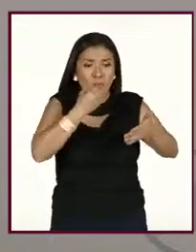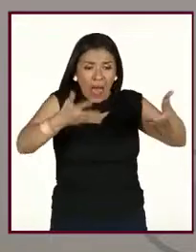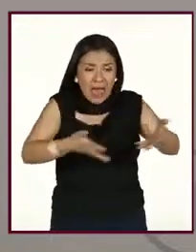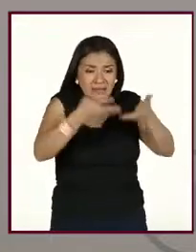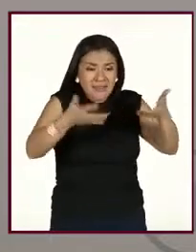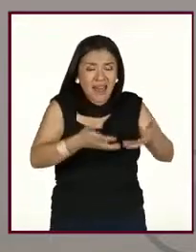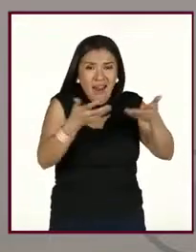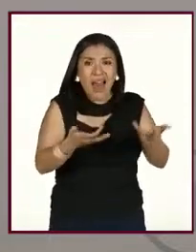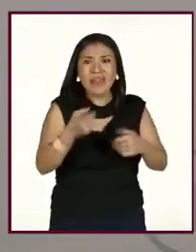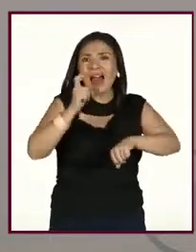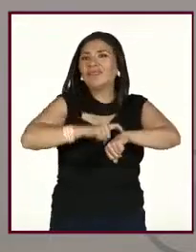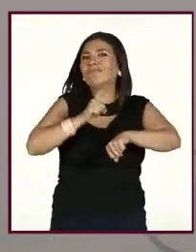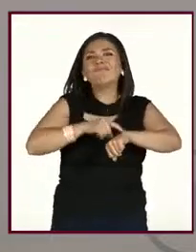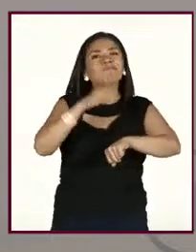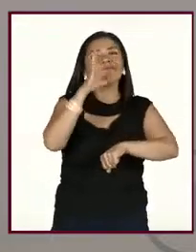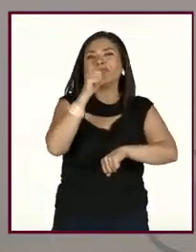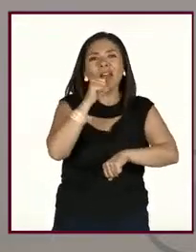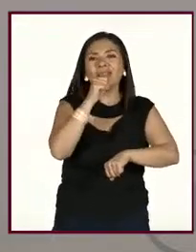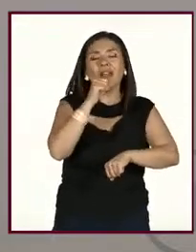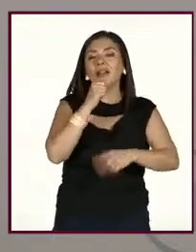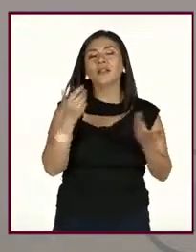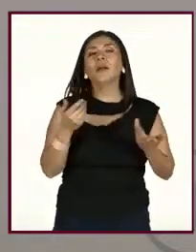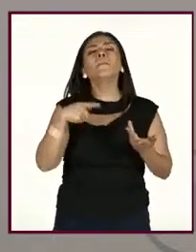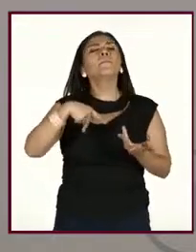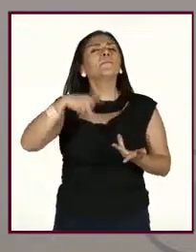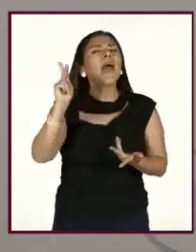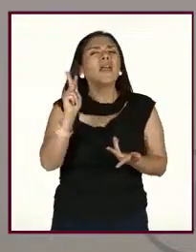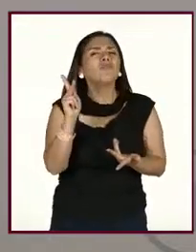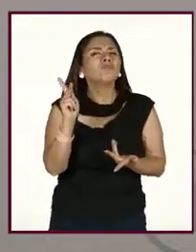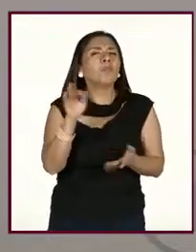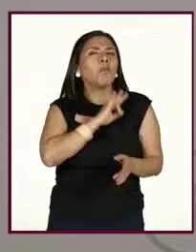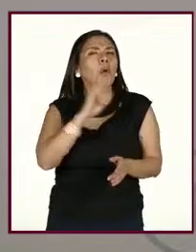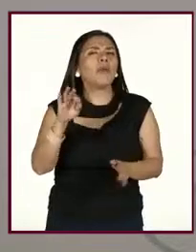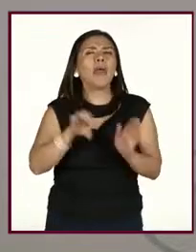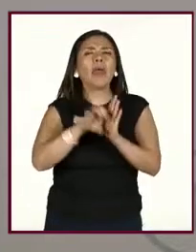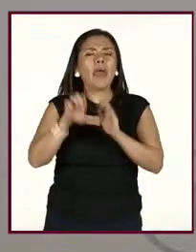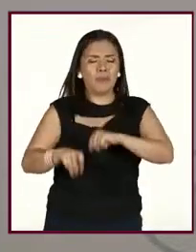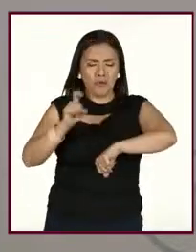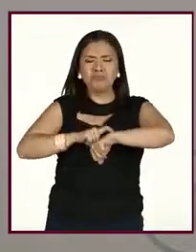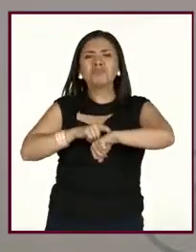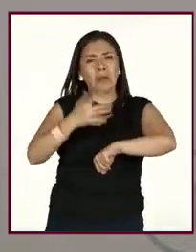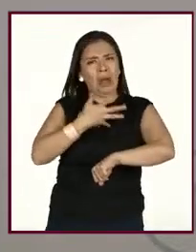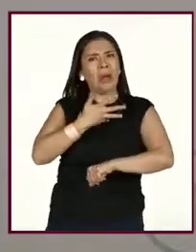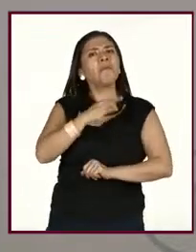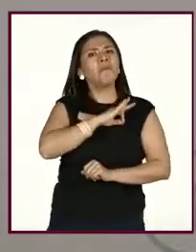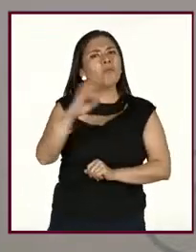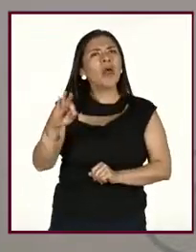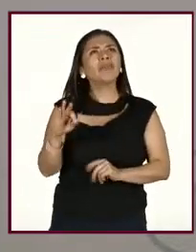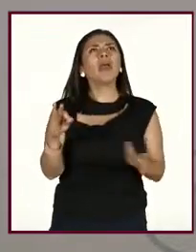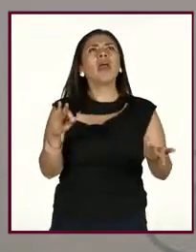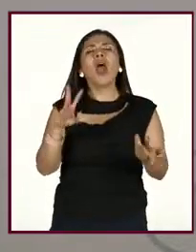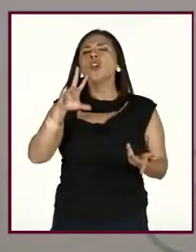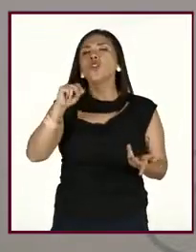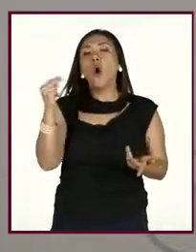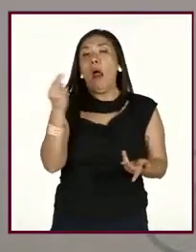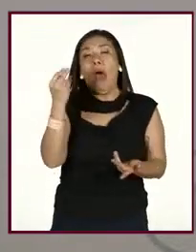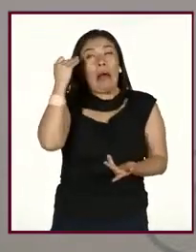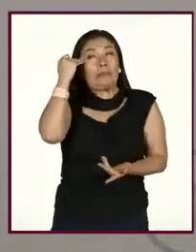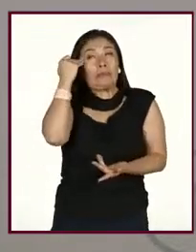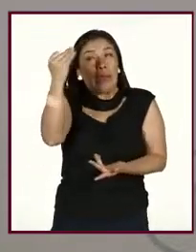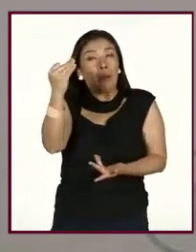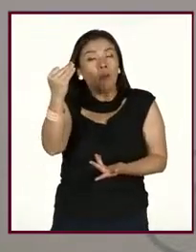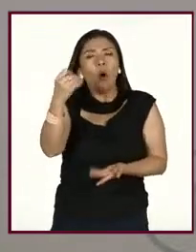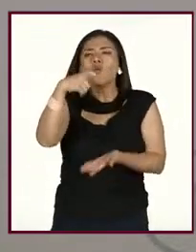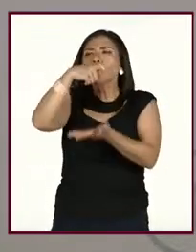así, ¿no? De este, cambiar de un día para otro. Pero les mencionaba, pues sí tengo tiempo a lo mejor o no me requiere mucho tiempo